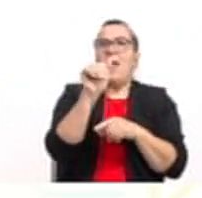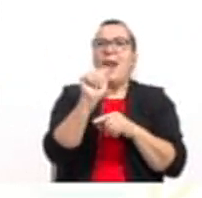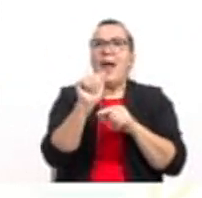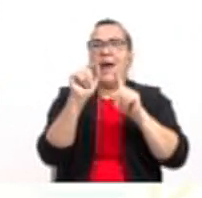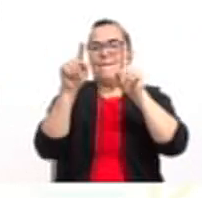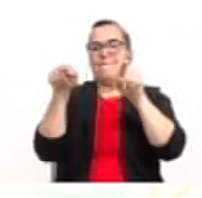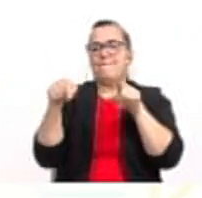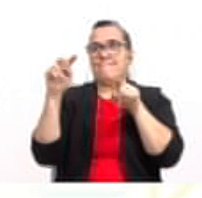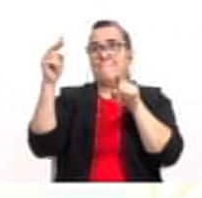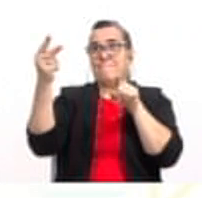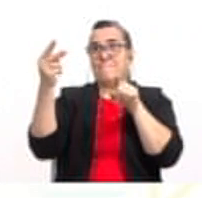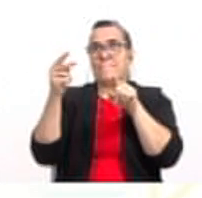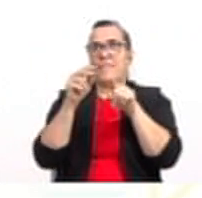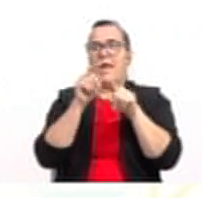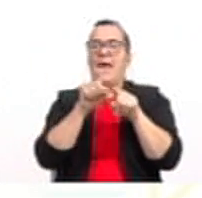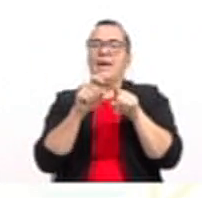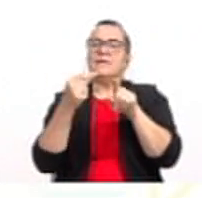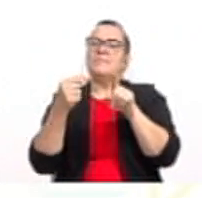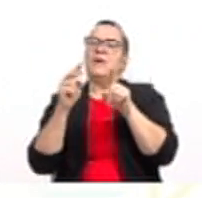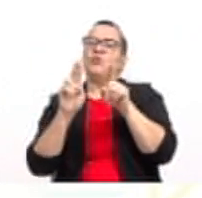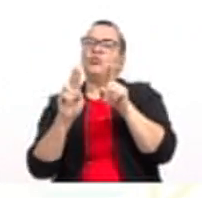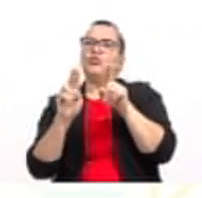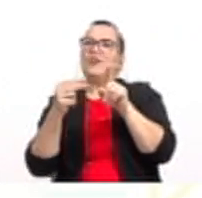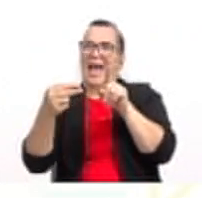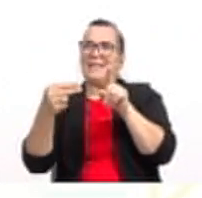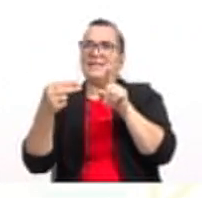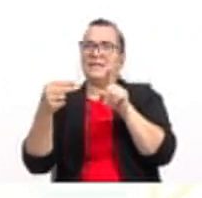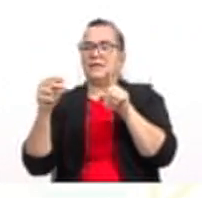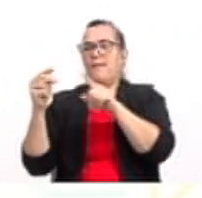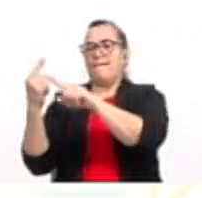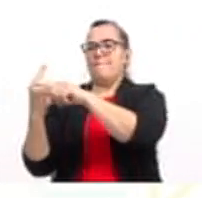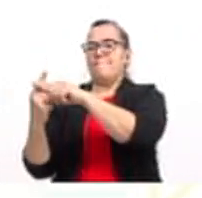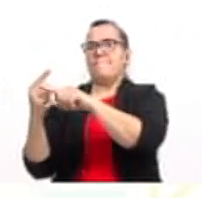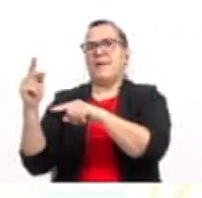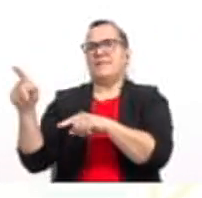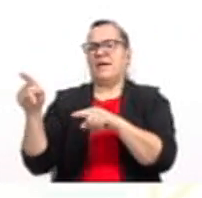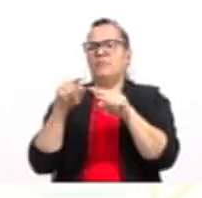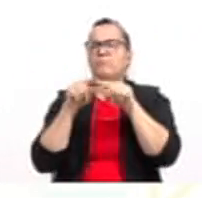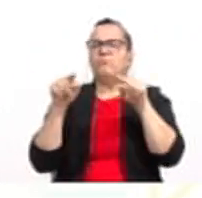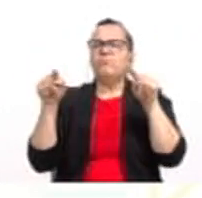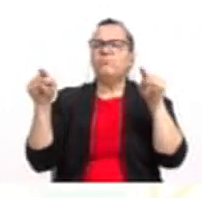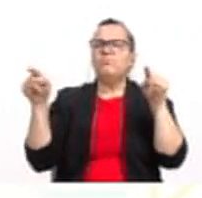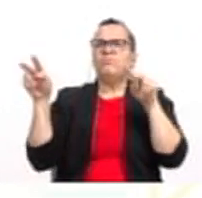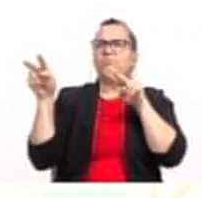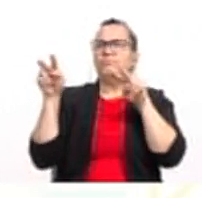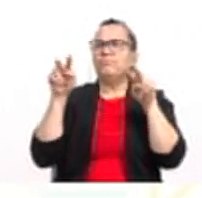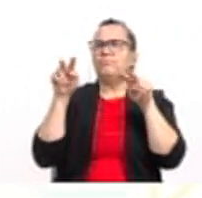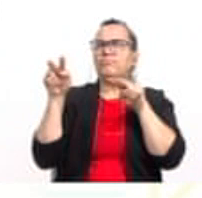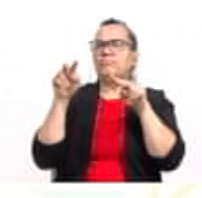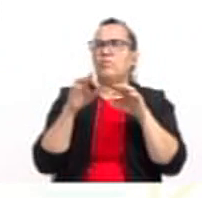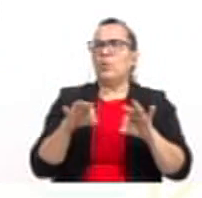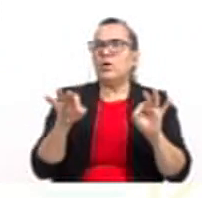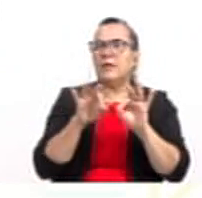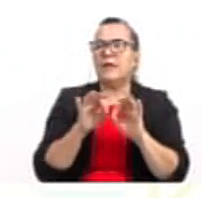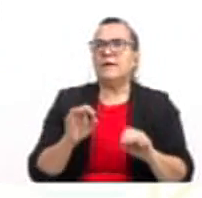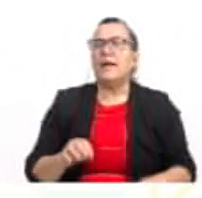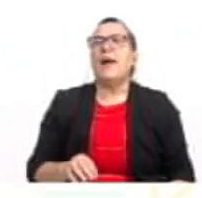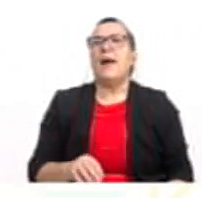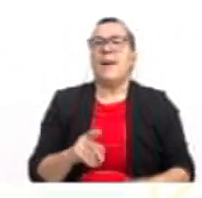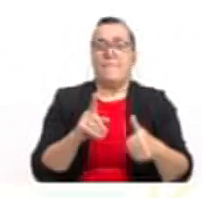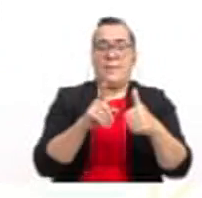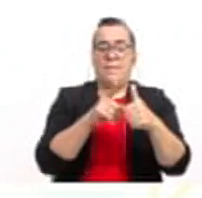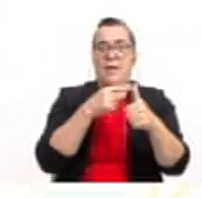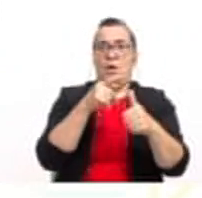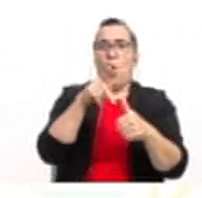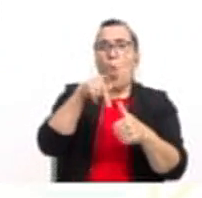x menos h al cuadrado más k. ¿Qué es importante observar en este momento? Primero teníamos la forma